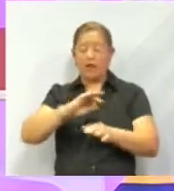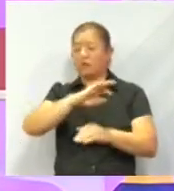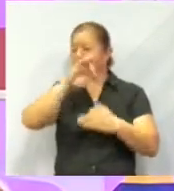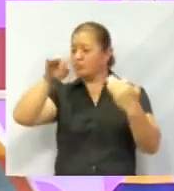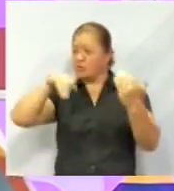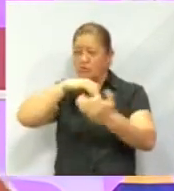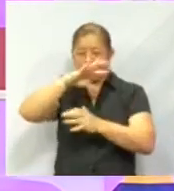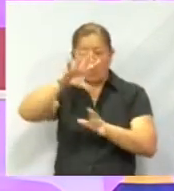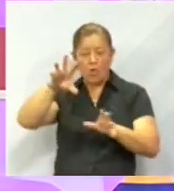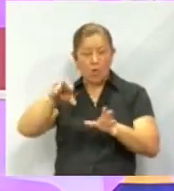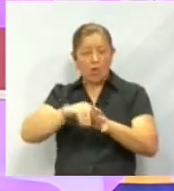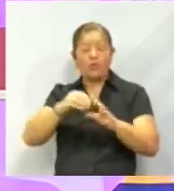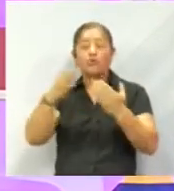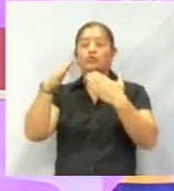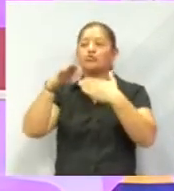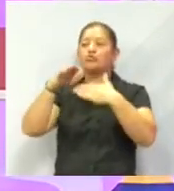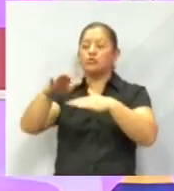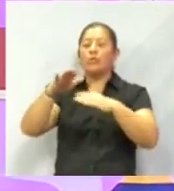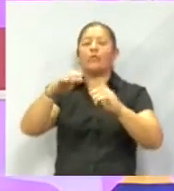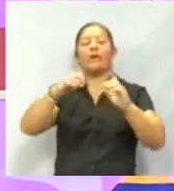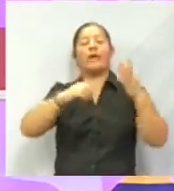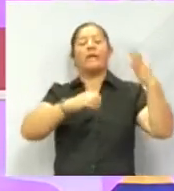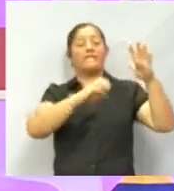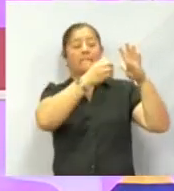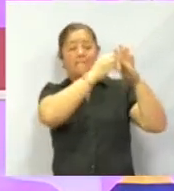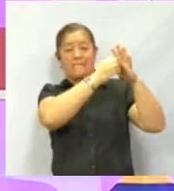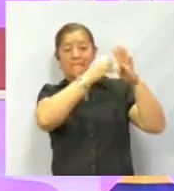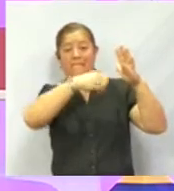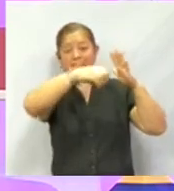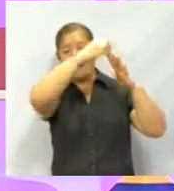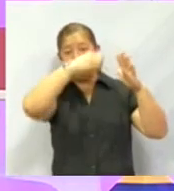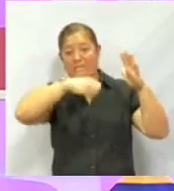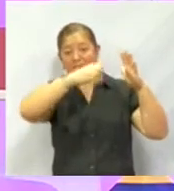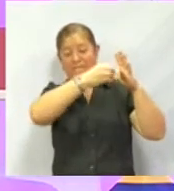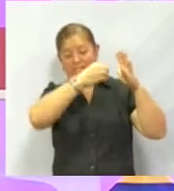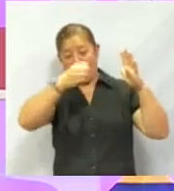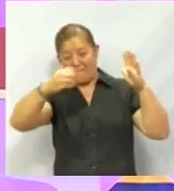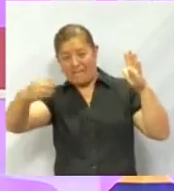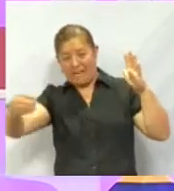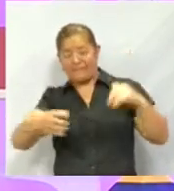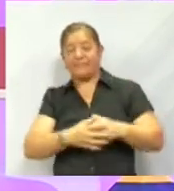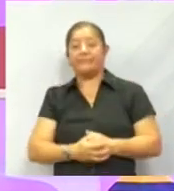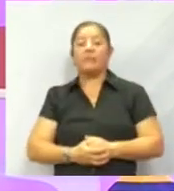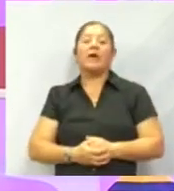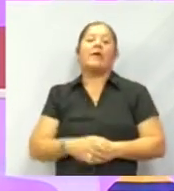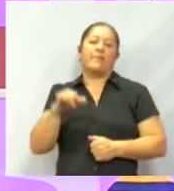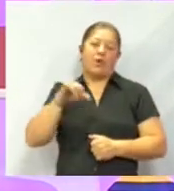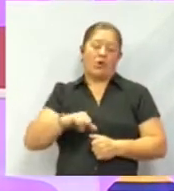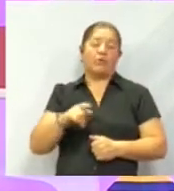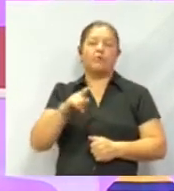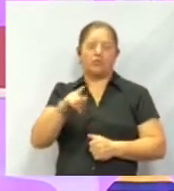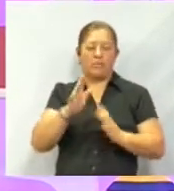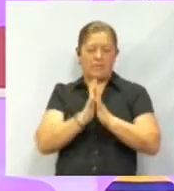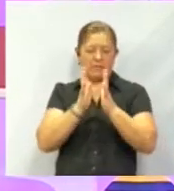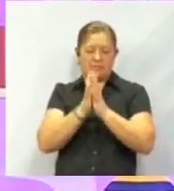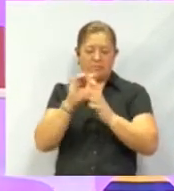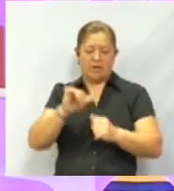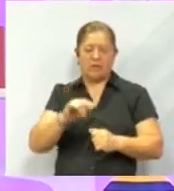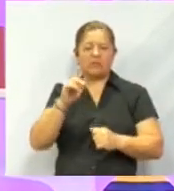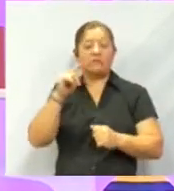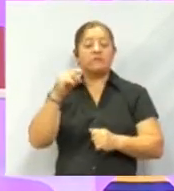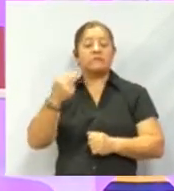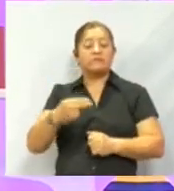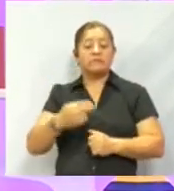los planetas y el espacio para el programa de hoy. Y vas a participar con nosotros en vivo en la dinámica que se llama Dos